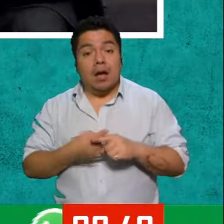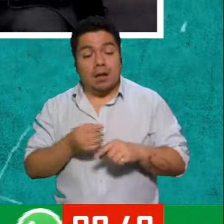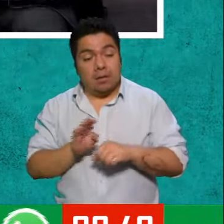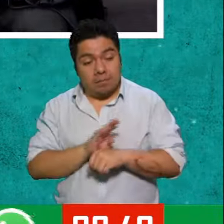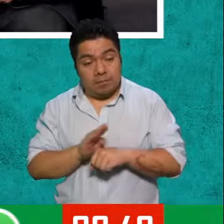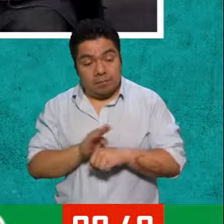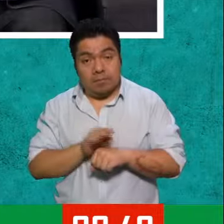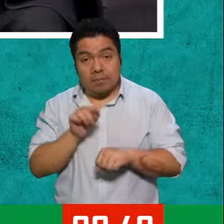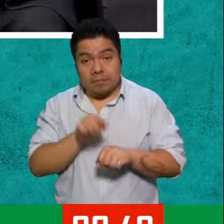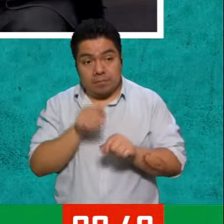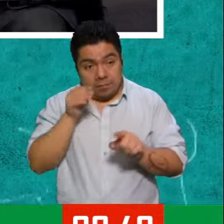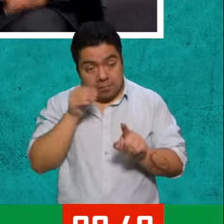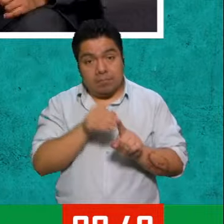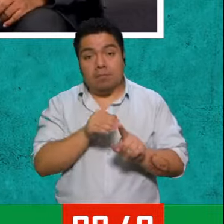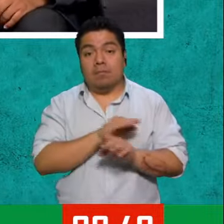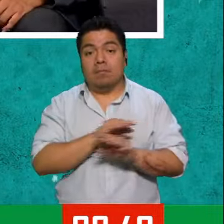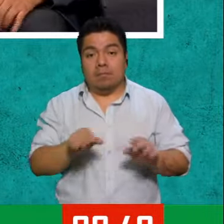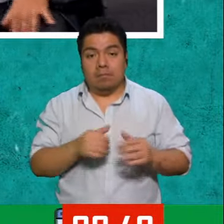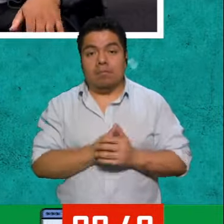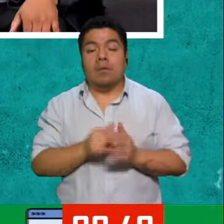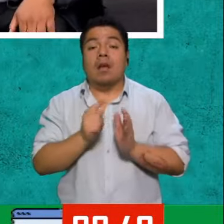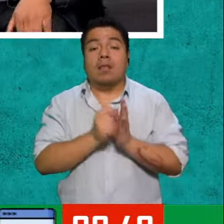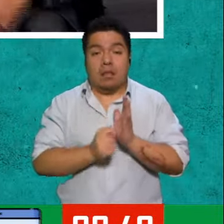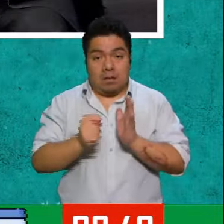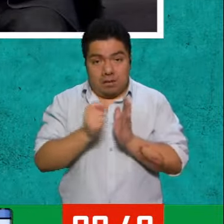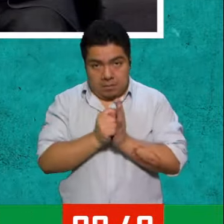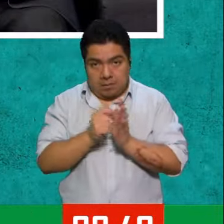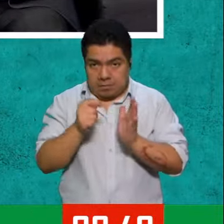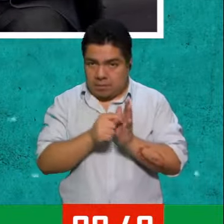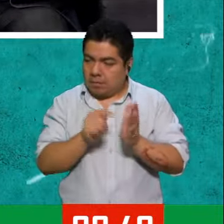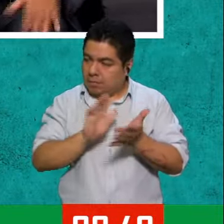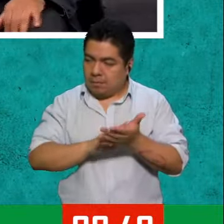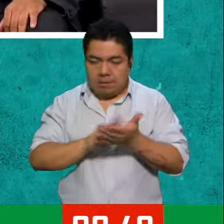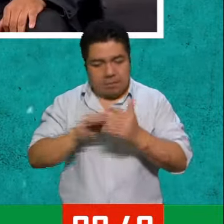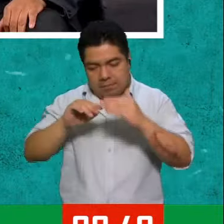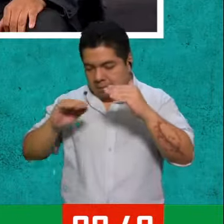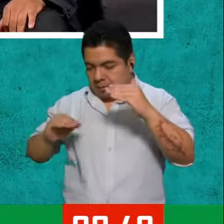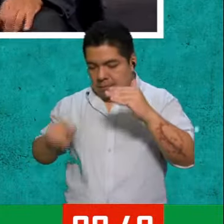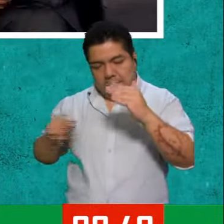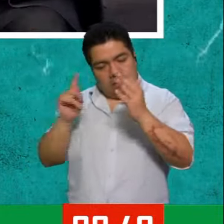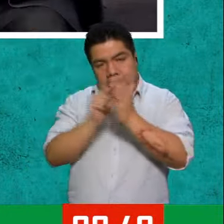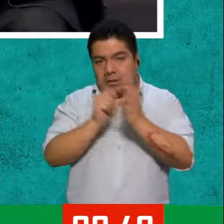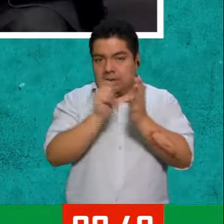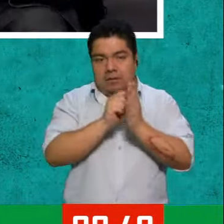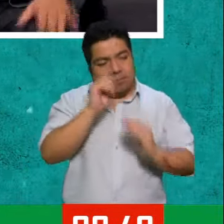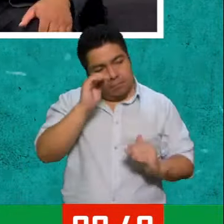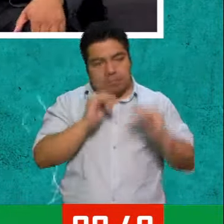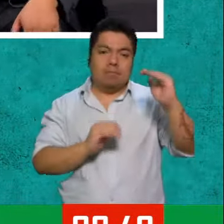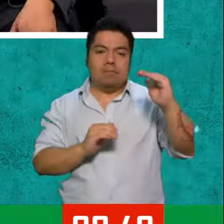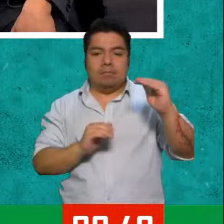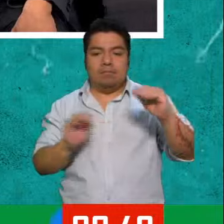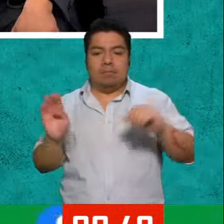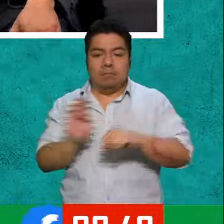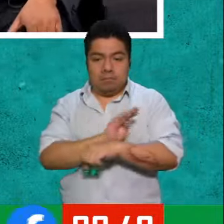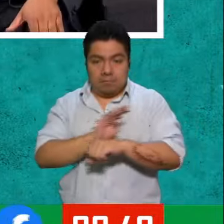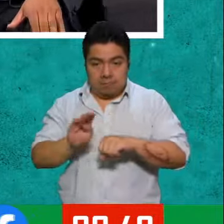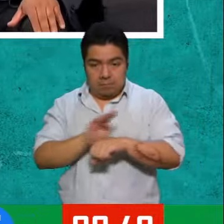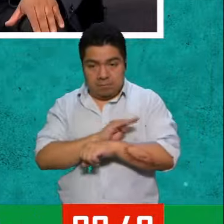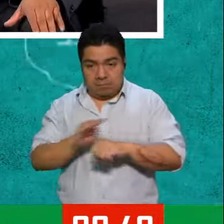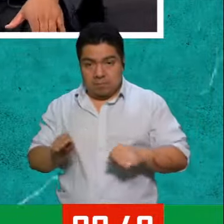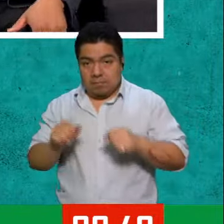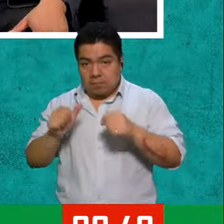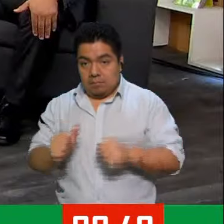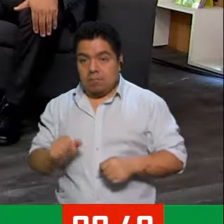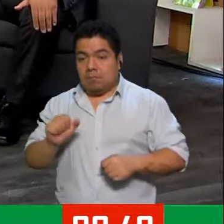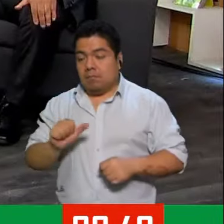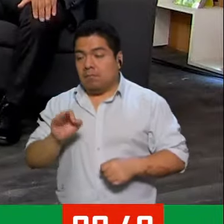y ahí, sin duda, se le Pero testamento mata todo. Sí, testamento mata todo. Exacto. Hasta los beneficiarios de la Podría,